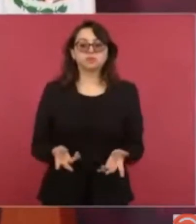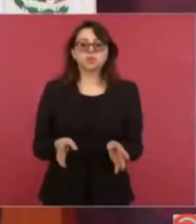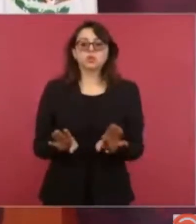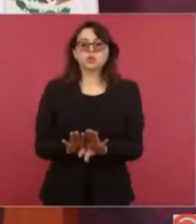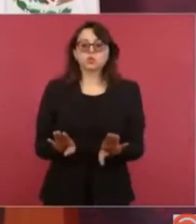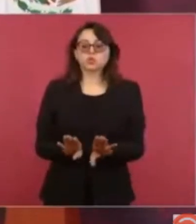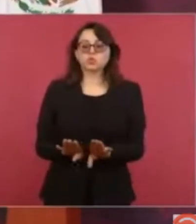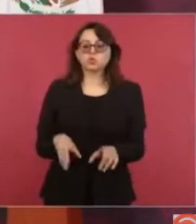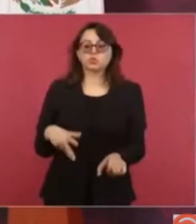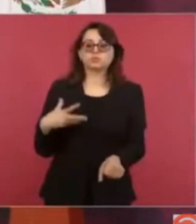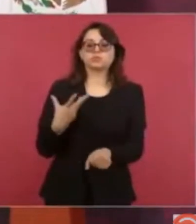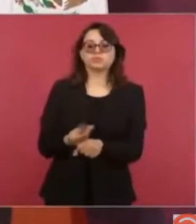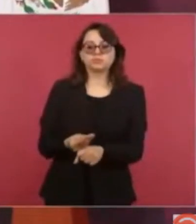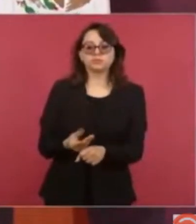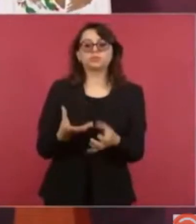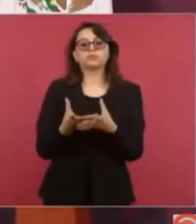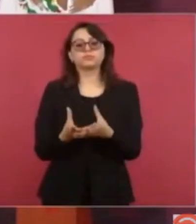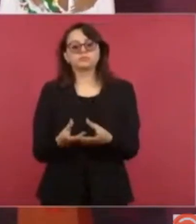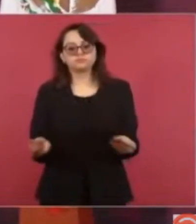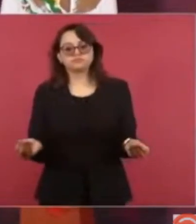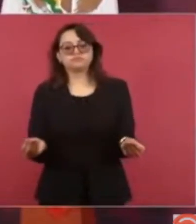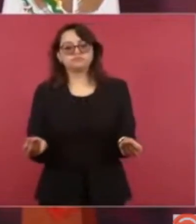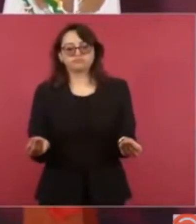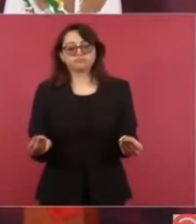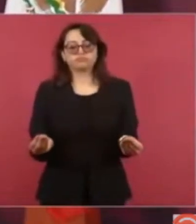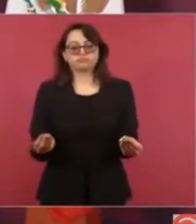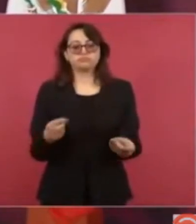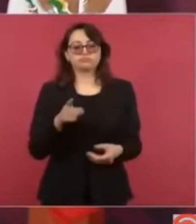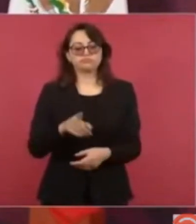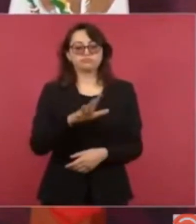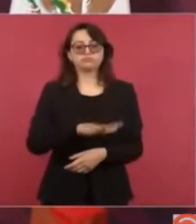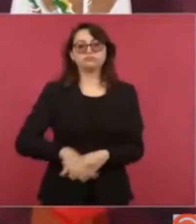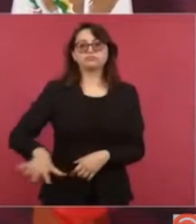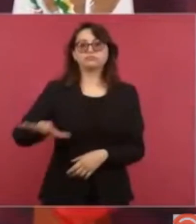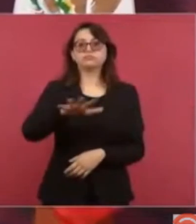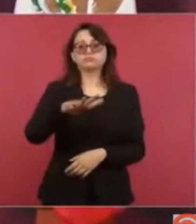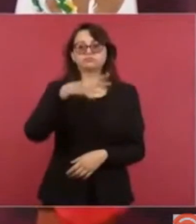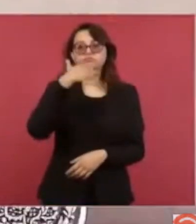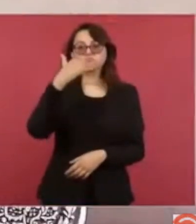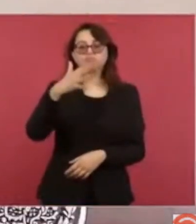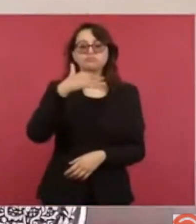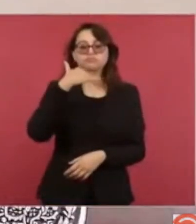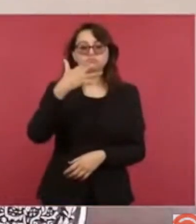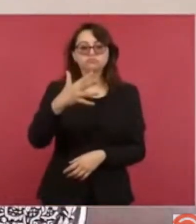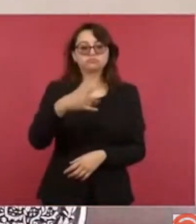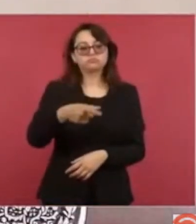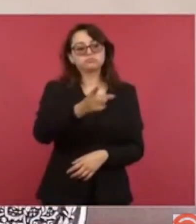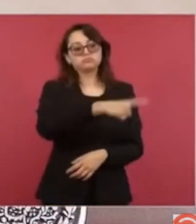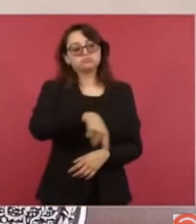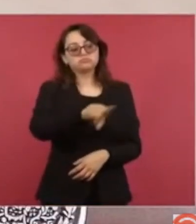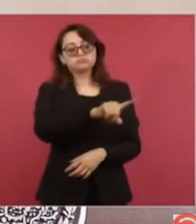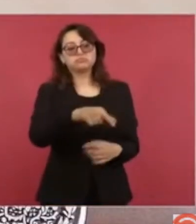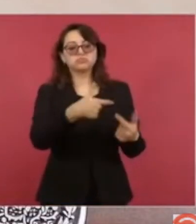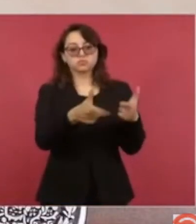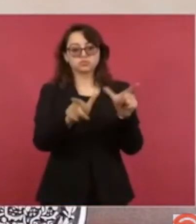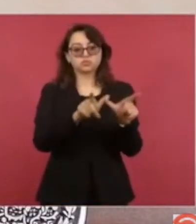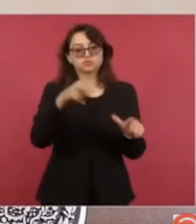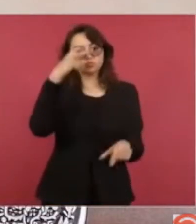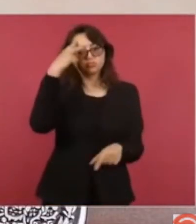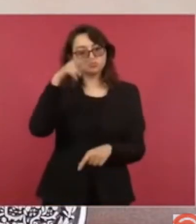de la contaminación del río Sonora. Están ellos pidiendo